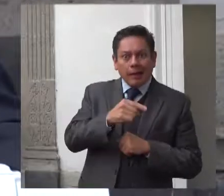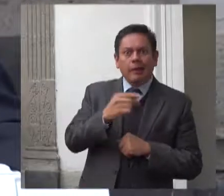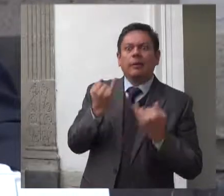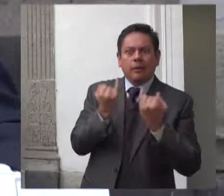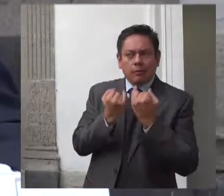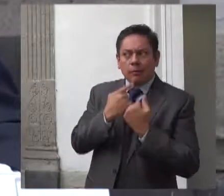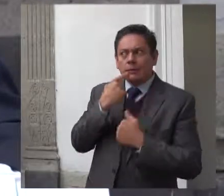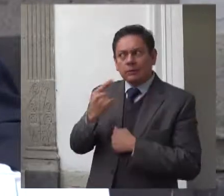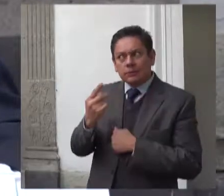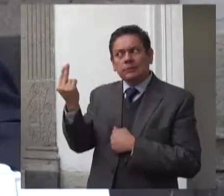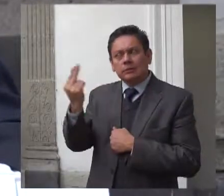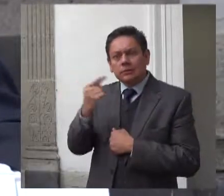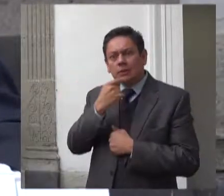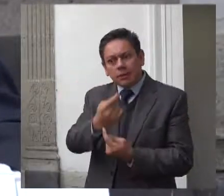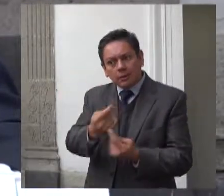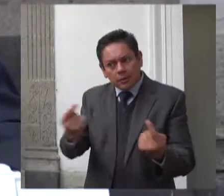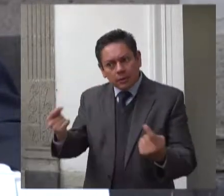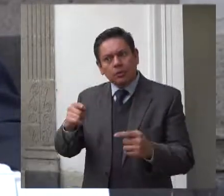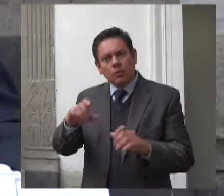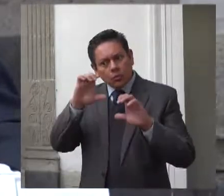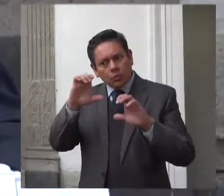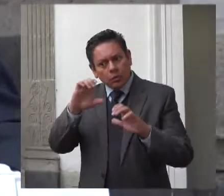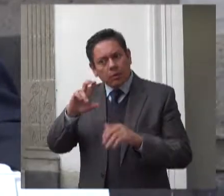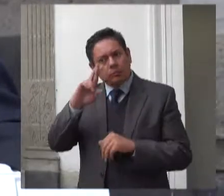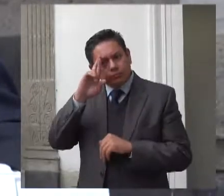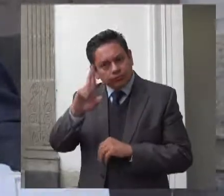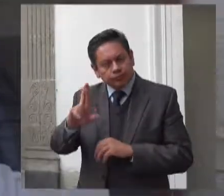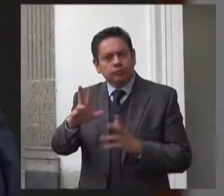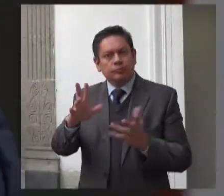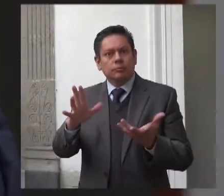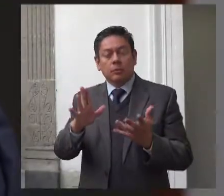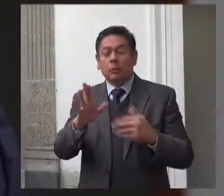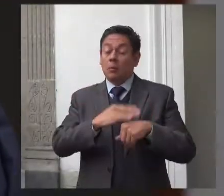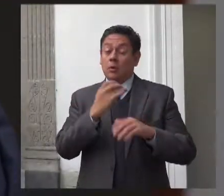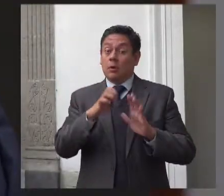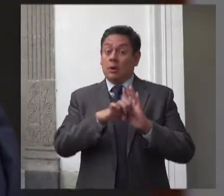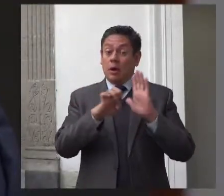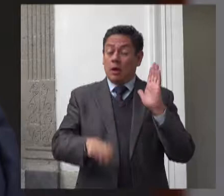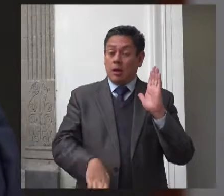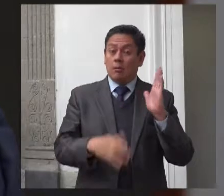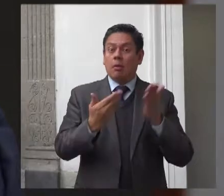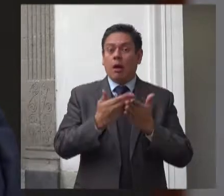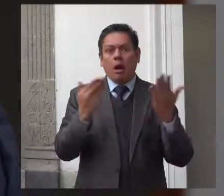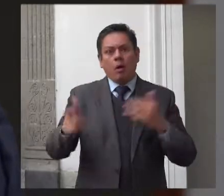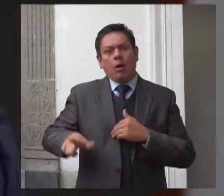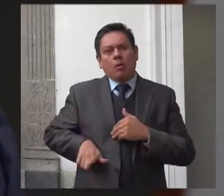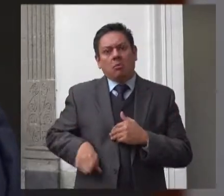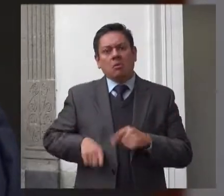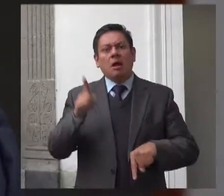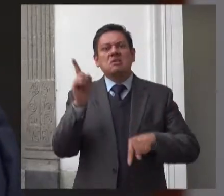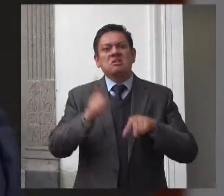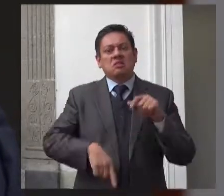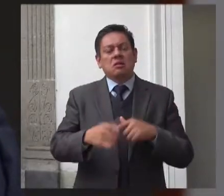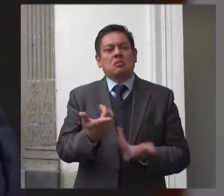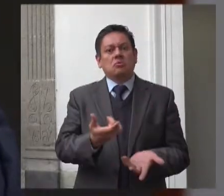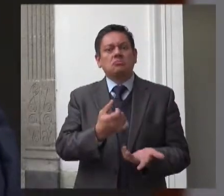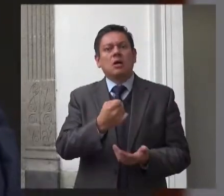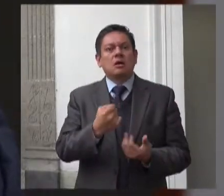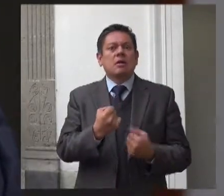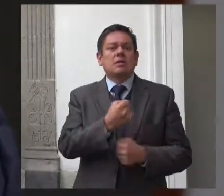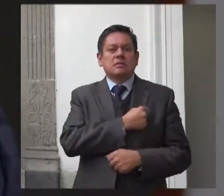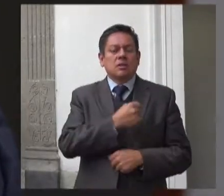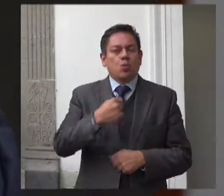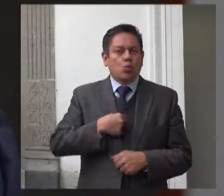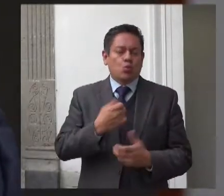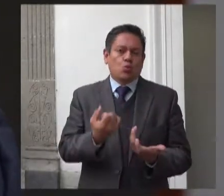integral al eliminar el seguro contra accidentes personales para niñas y niños bajo el cuidado del personal